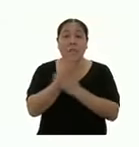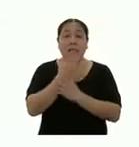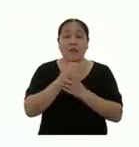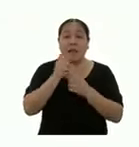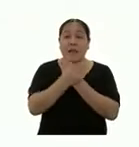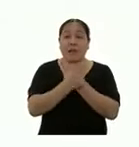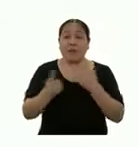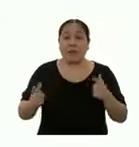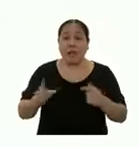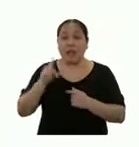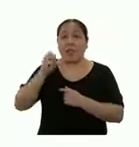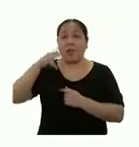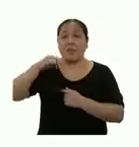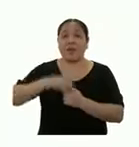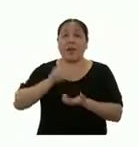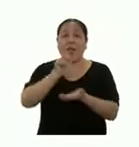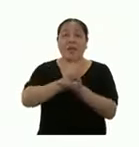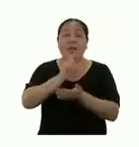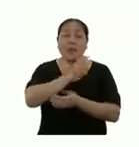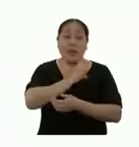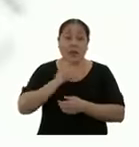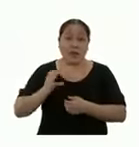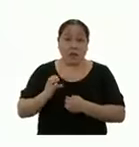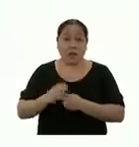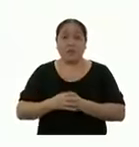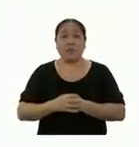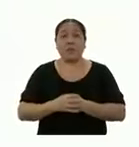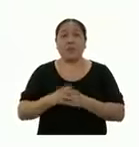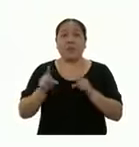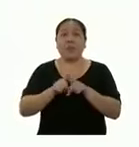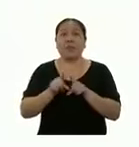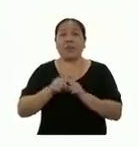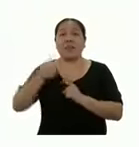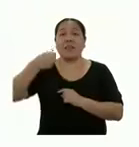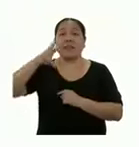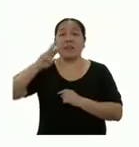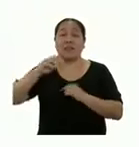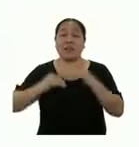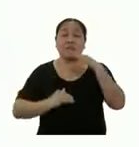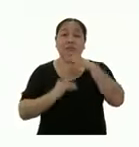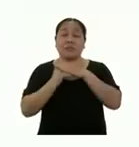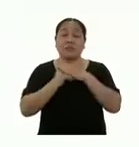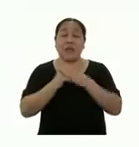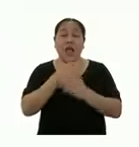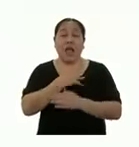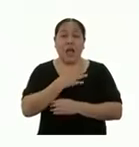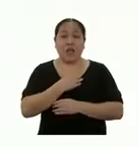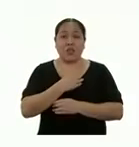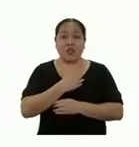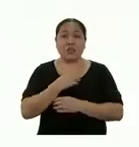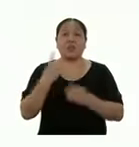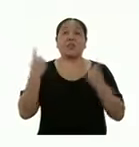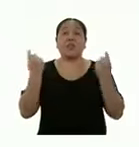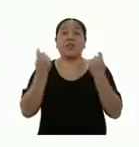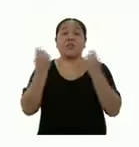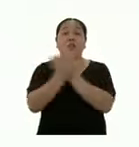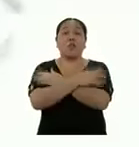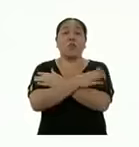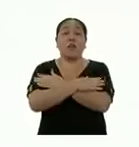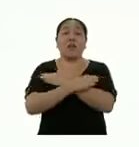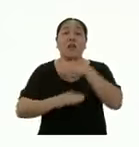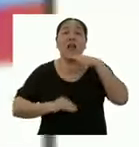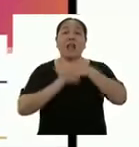Libertad, La Payeque, Lima Metropolitana y Callao, y de hasta 16 años de edad, cumplidos al 31 de marzo de 2020.